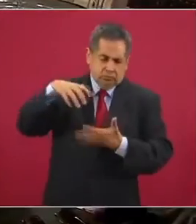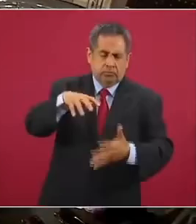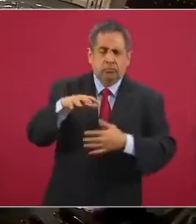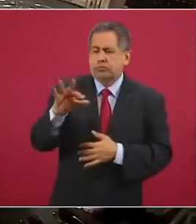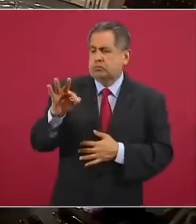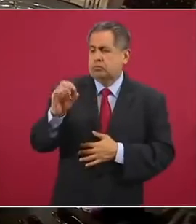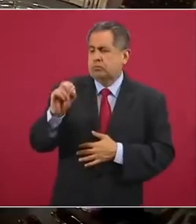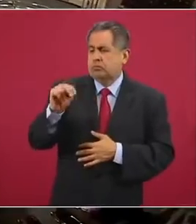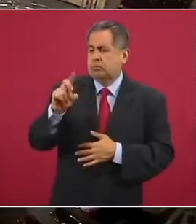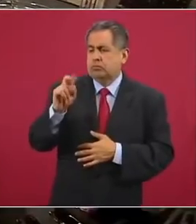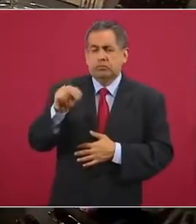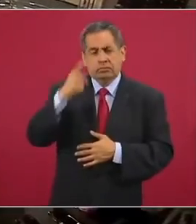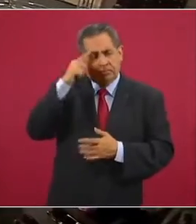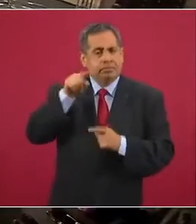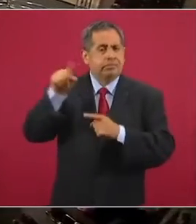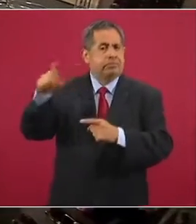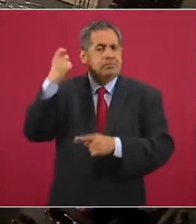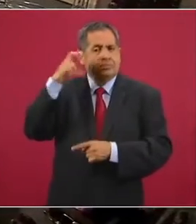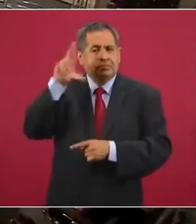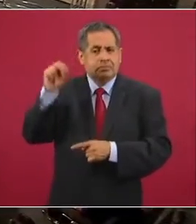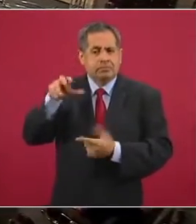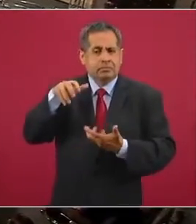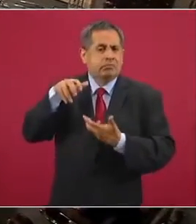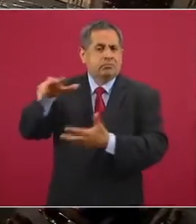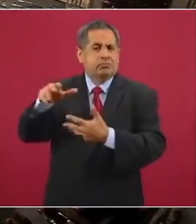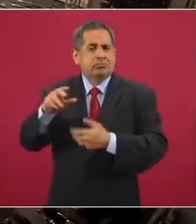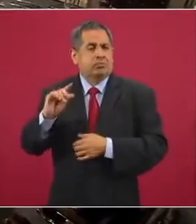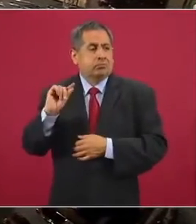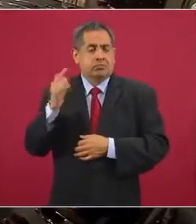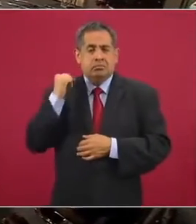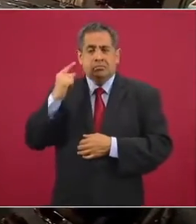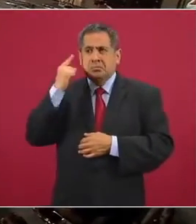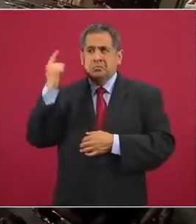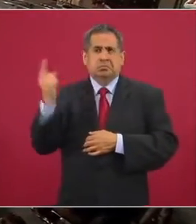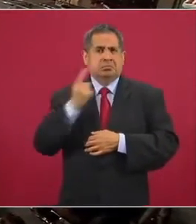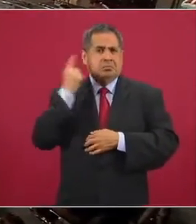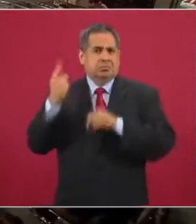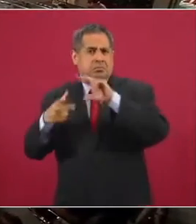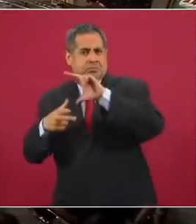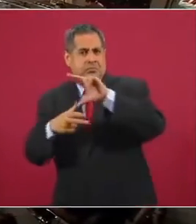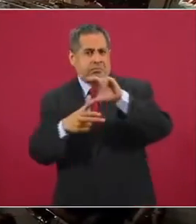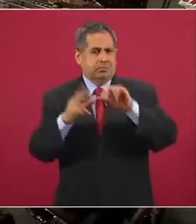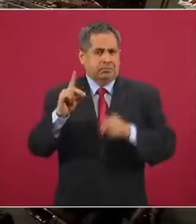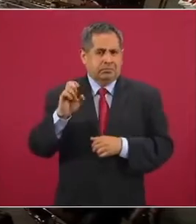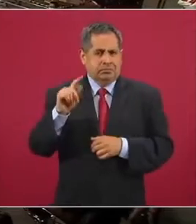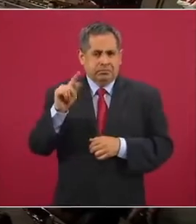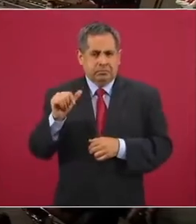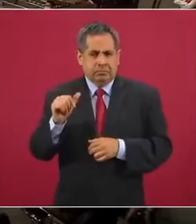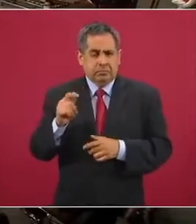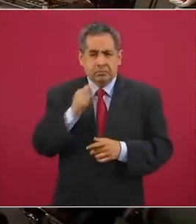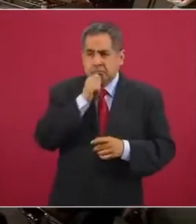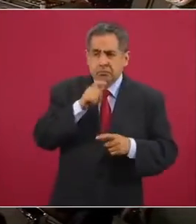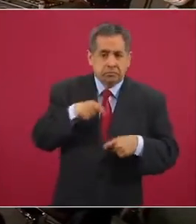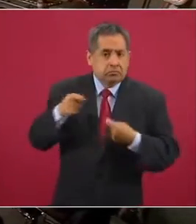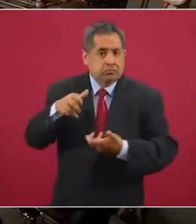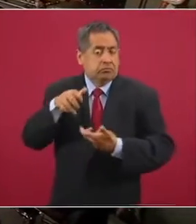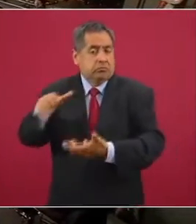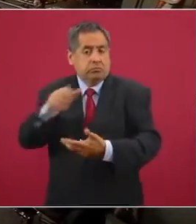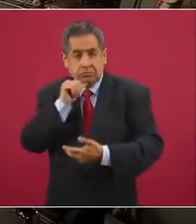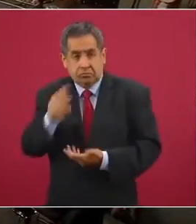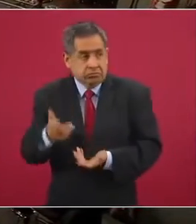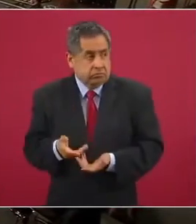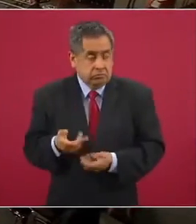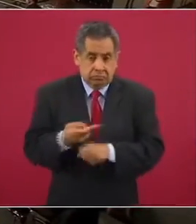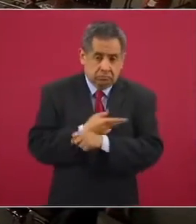para Quintana Roo por los daños que ocasionó el huracán Delta? Porque incluso aún no se entregan los recursos por